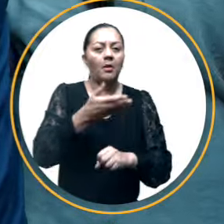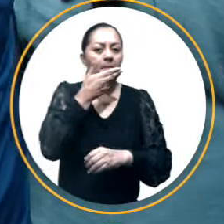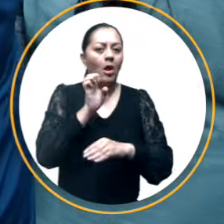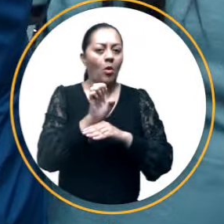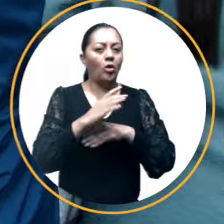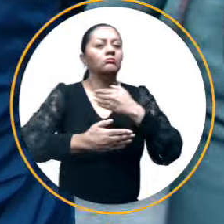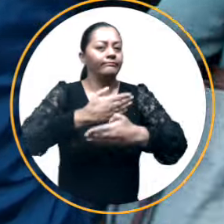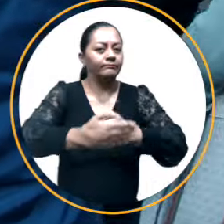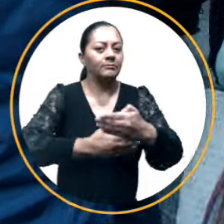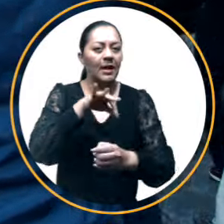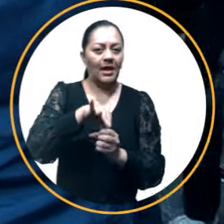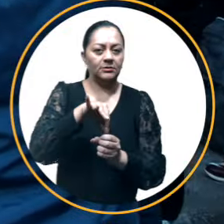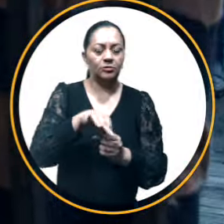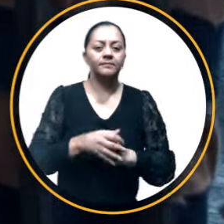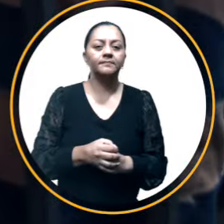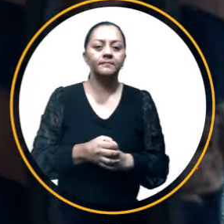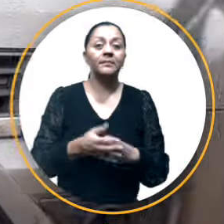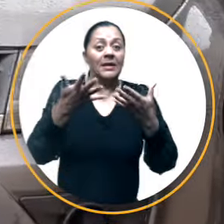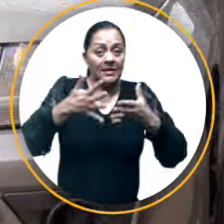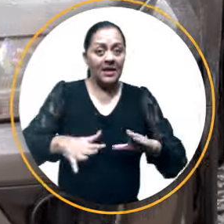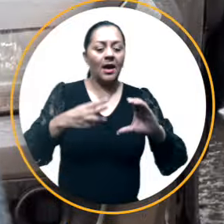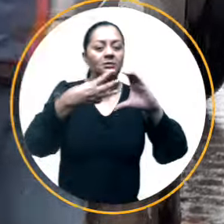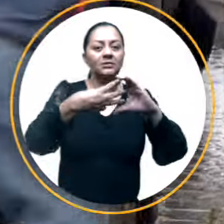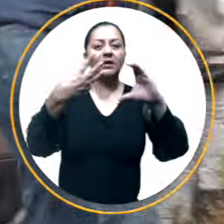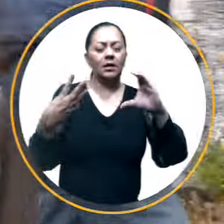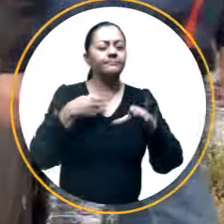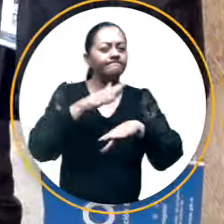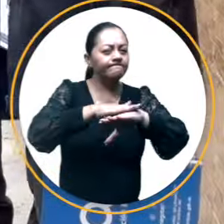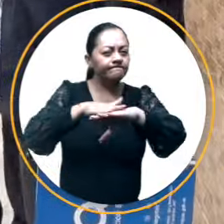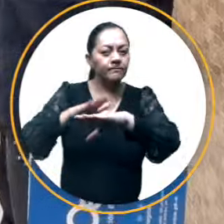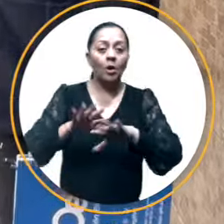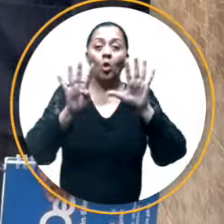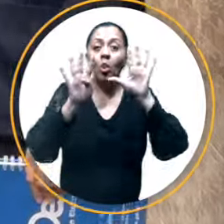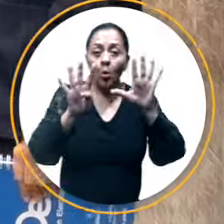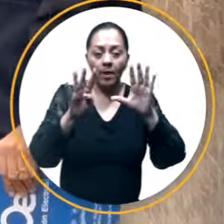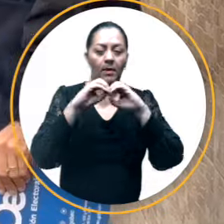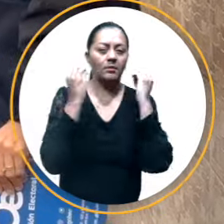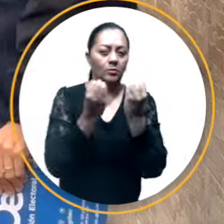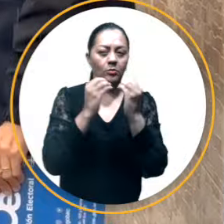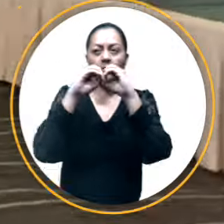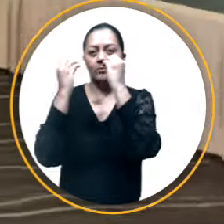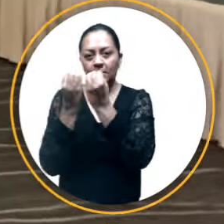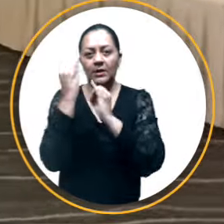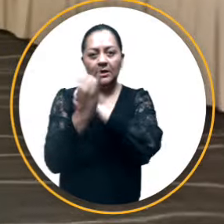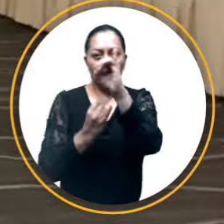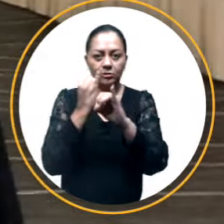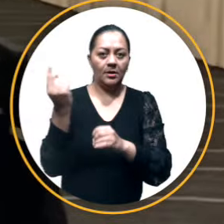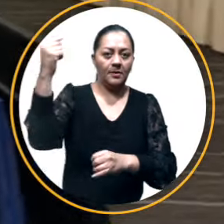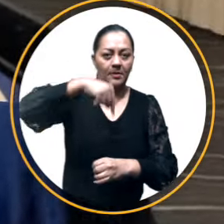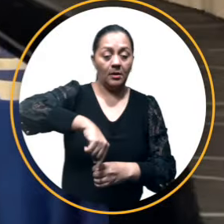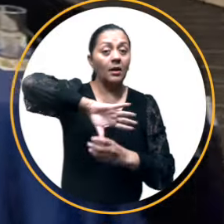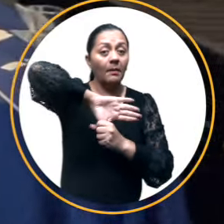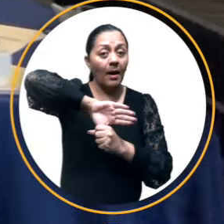procesos electorales. En este contexto, el Consejo Nacional Electoral invitó a nueve misiones internacionales y el Honorable Cuerpo